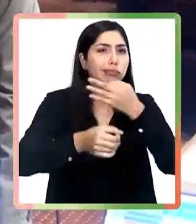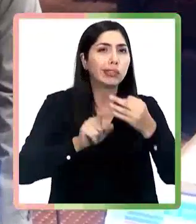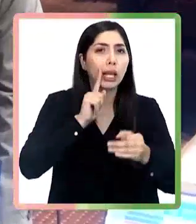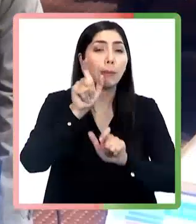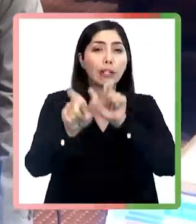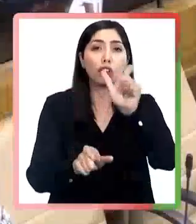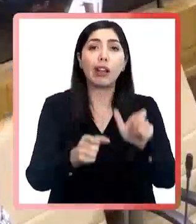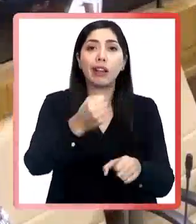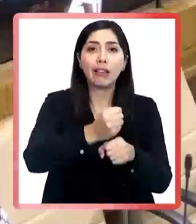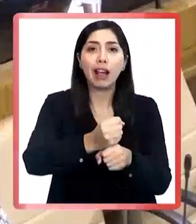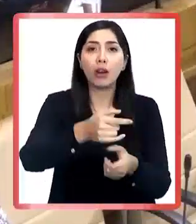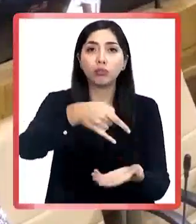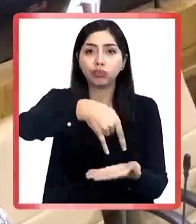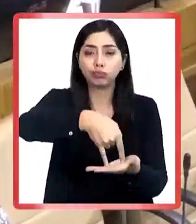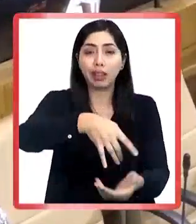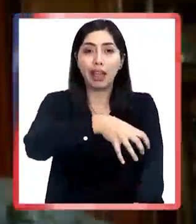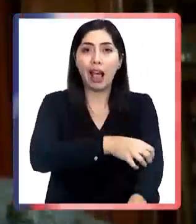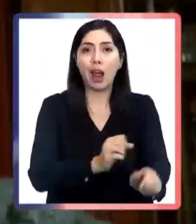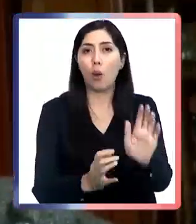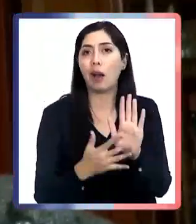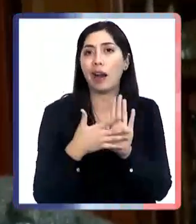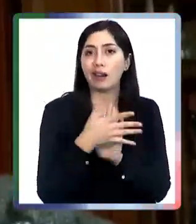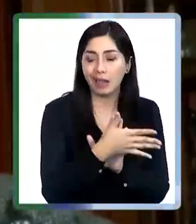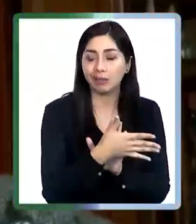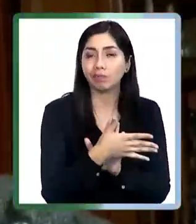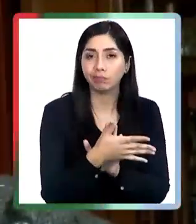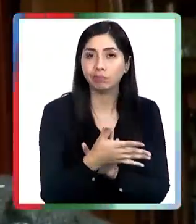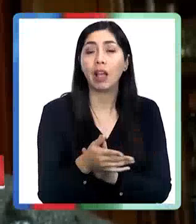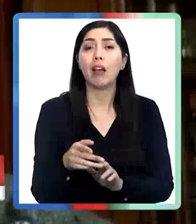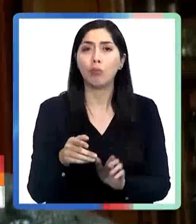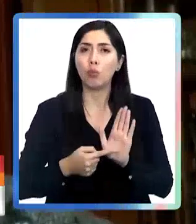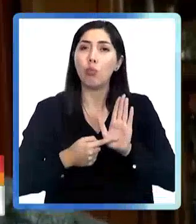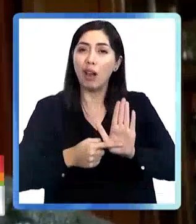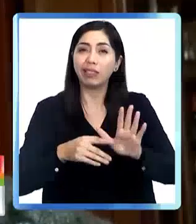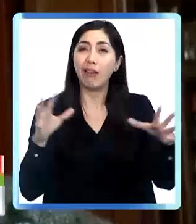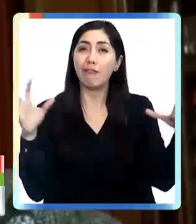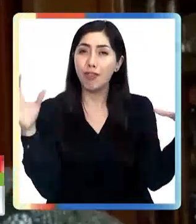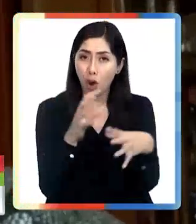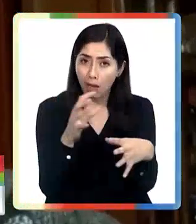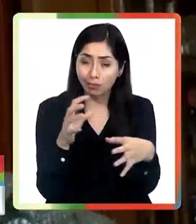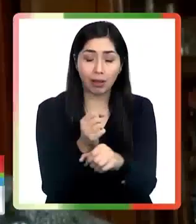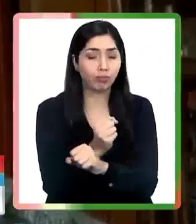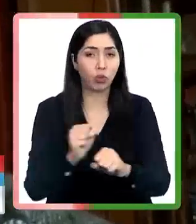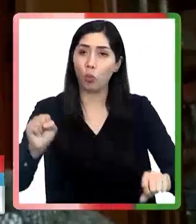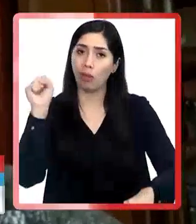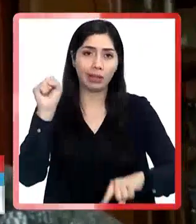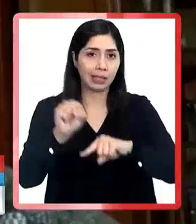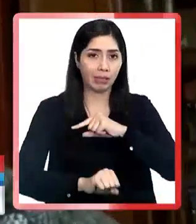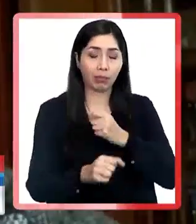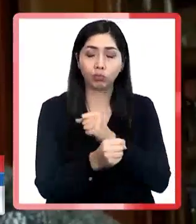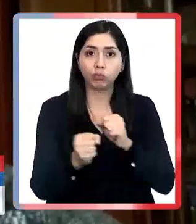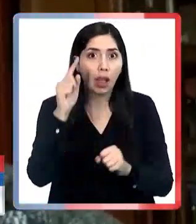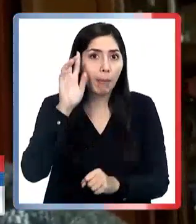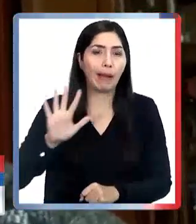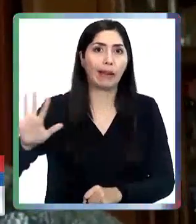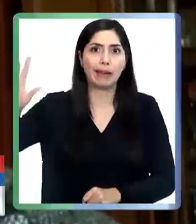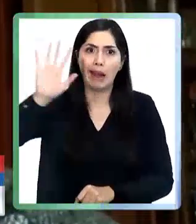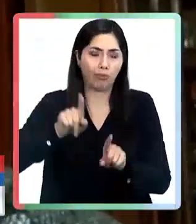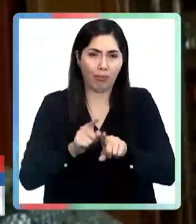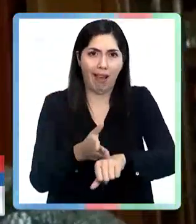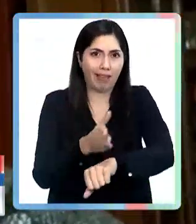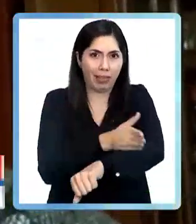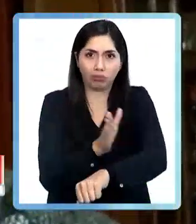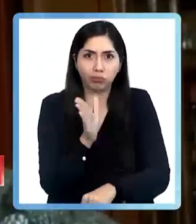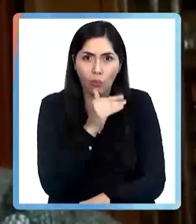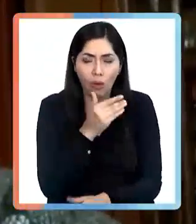parlamentarios de la Araucanía. Demuestra que el nivel de violencia ha llegado a límites inaceptables e inimaginables hasta hace un tiempo.